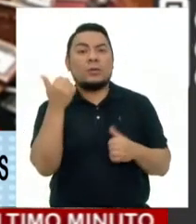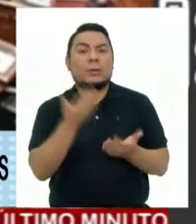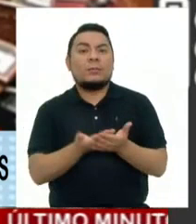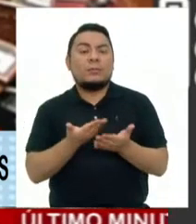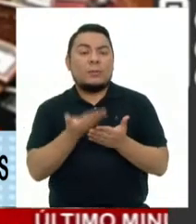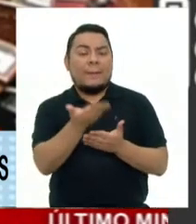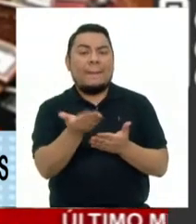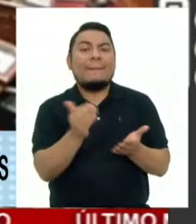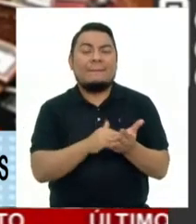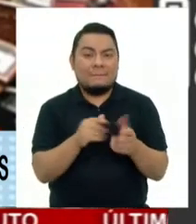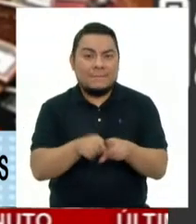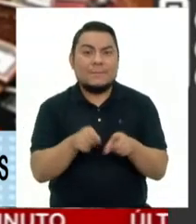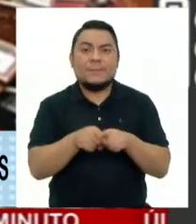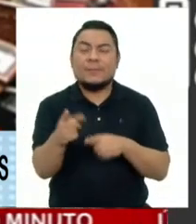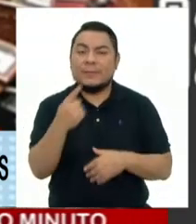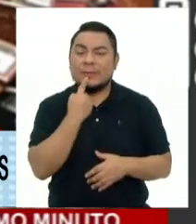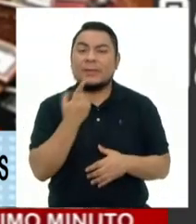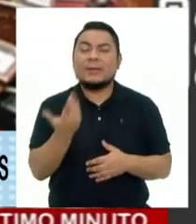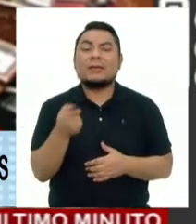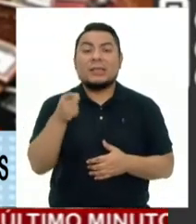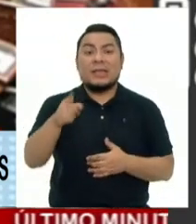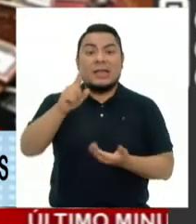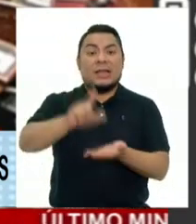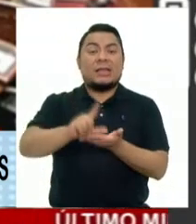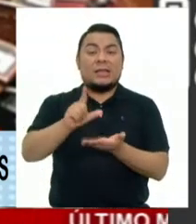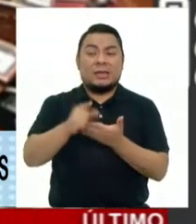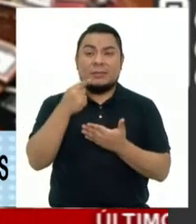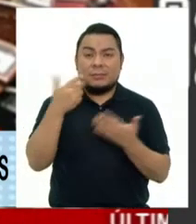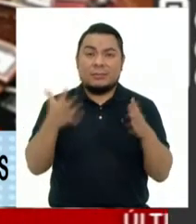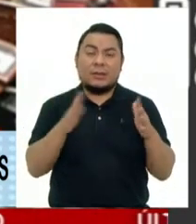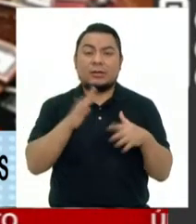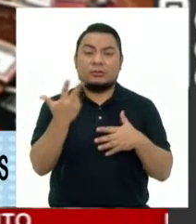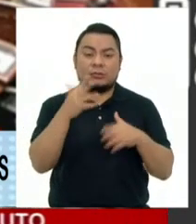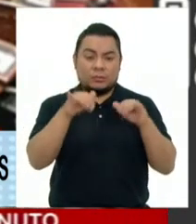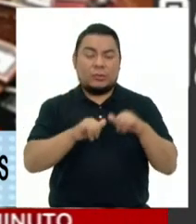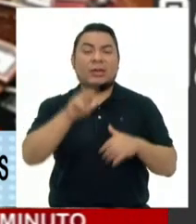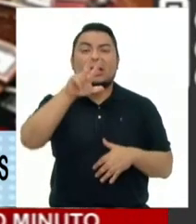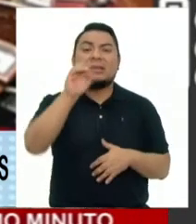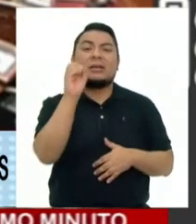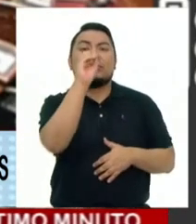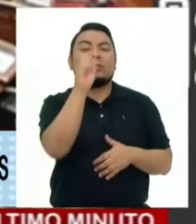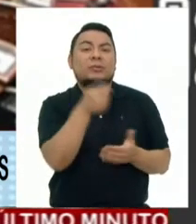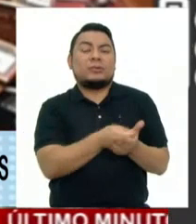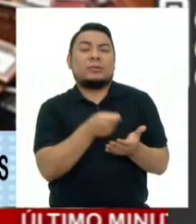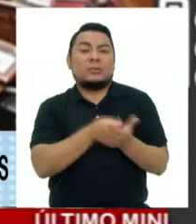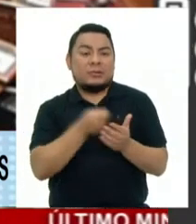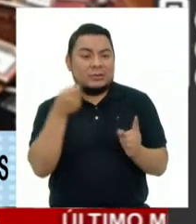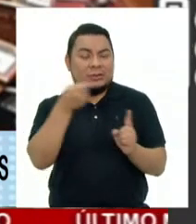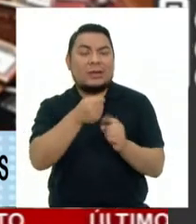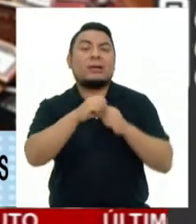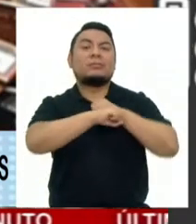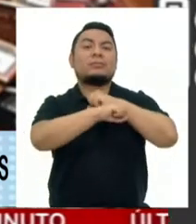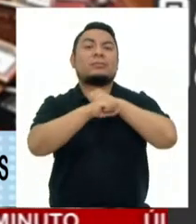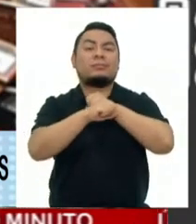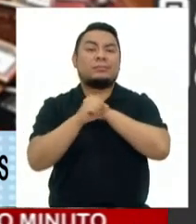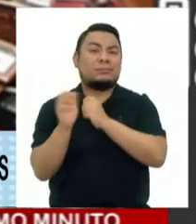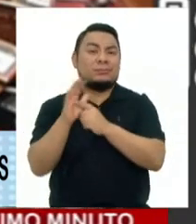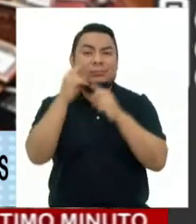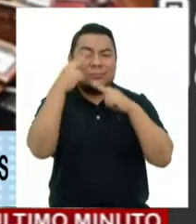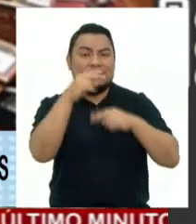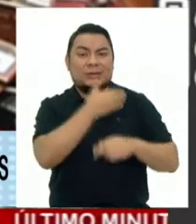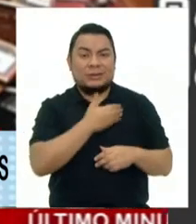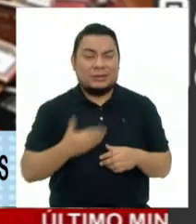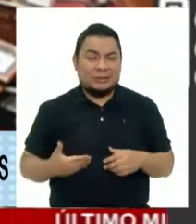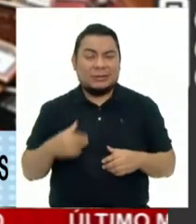propuestas más radicales que señalaban que en Lima debía quedarse solo el 30% del presupuesto destinado a la publicidad estatal y